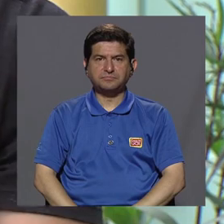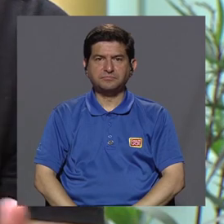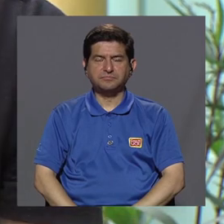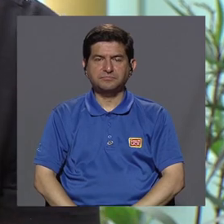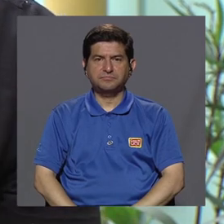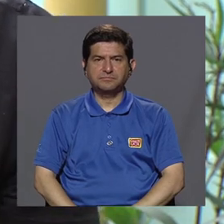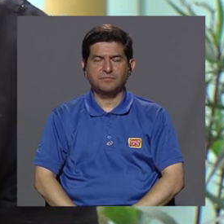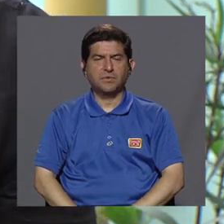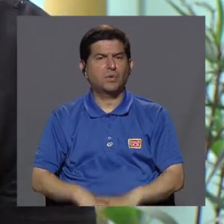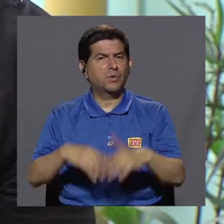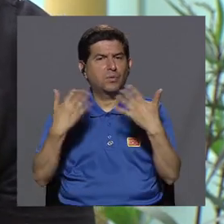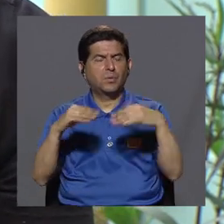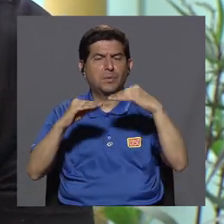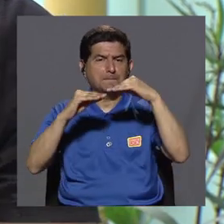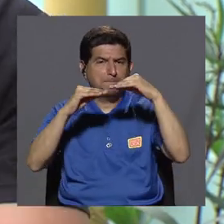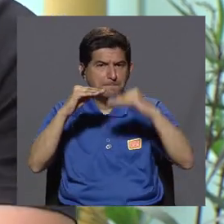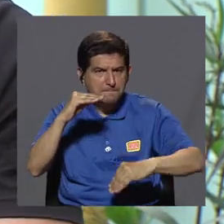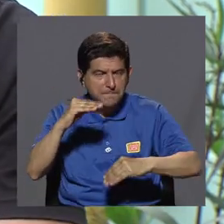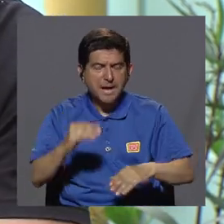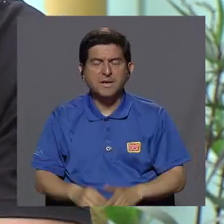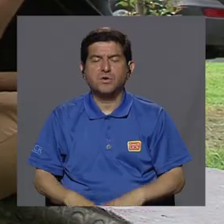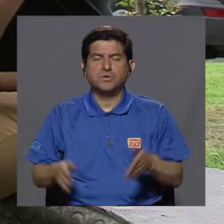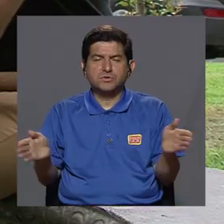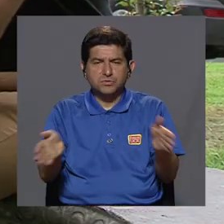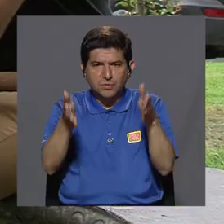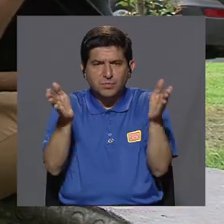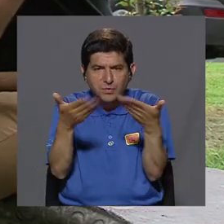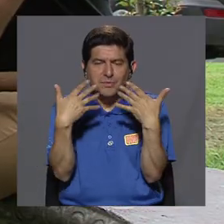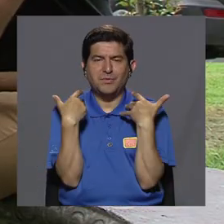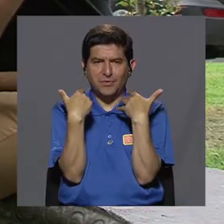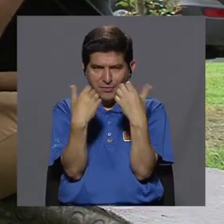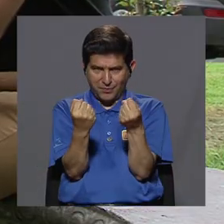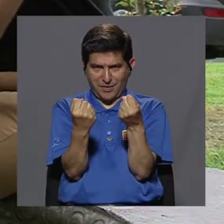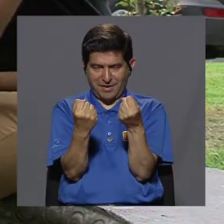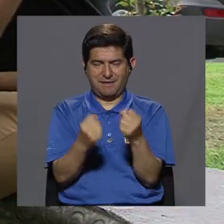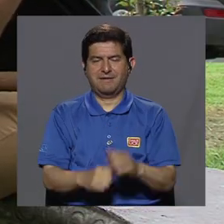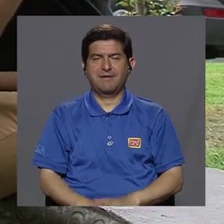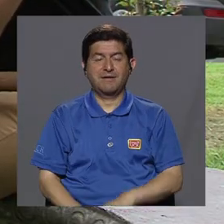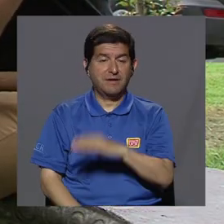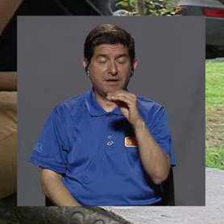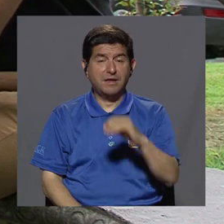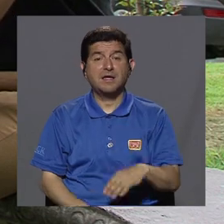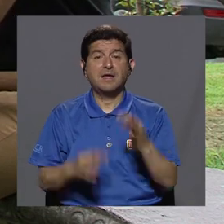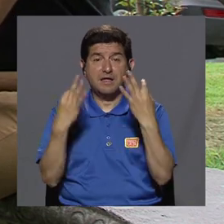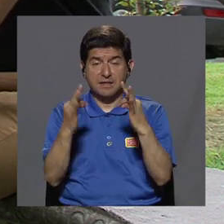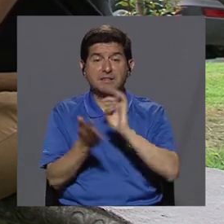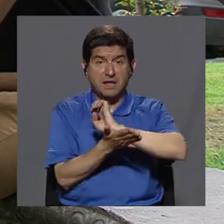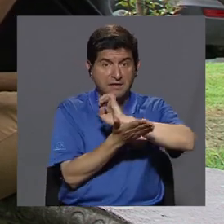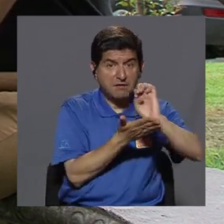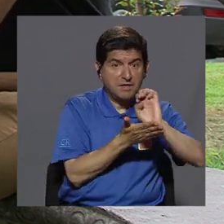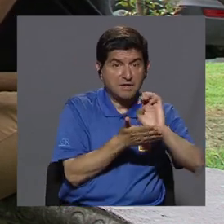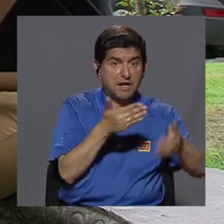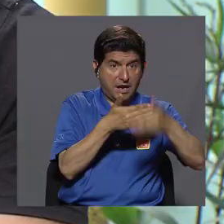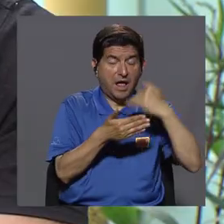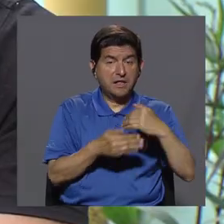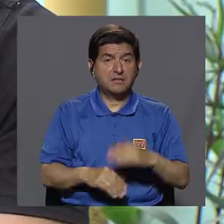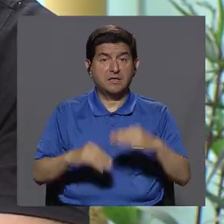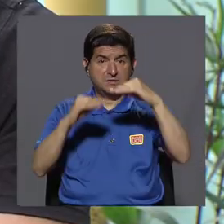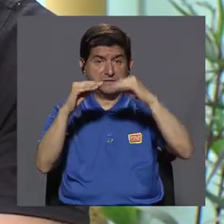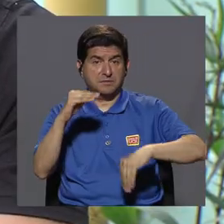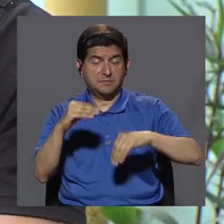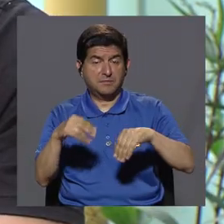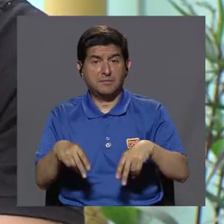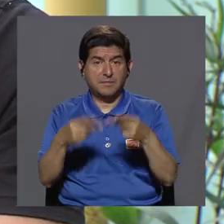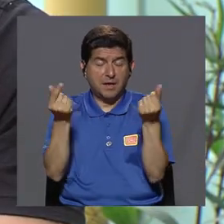cuesta muchísimo menos hacer promoción de la salud y prevención. Entonces,